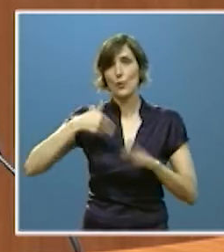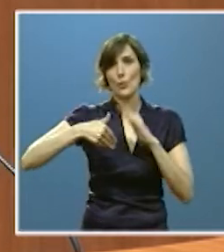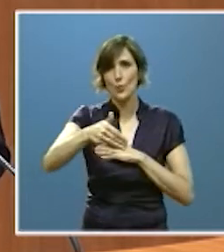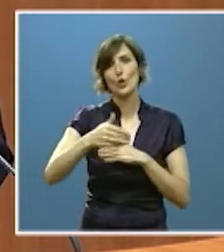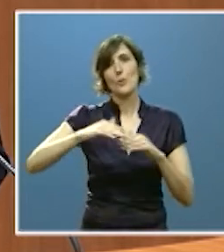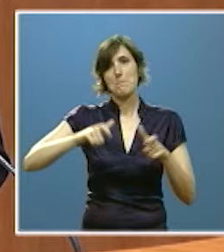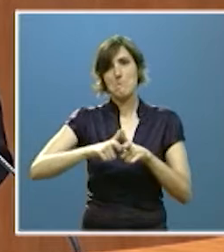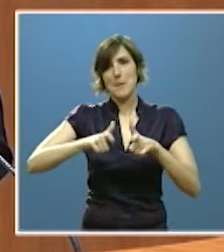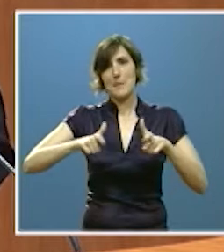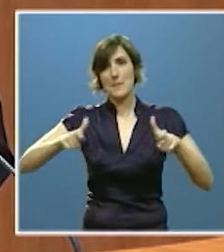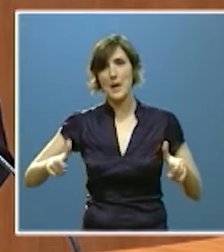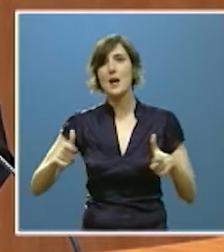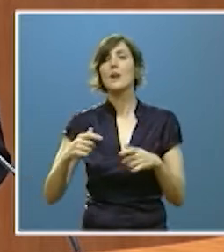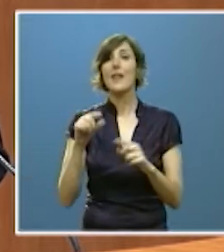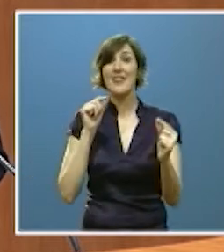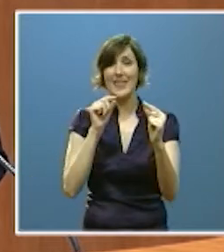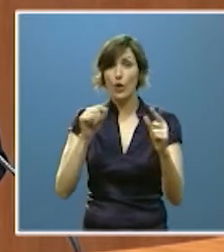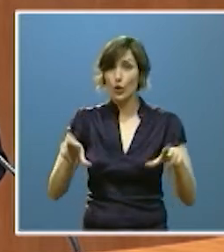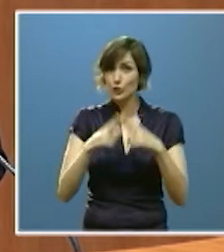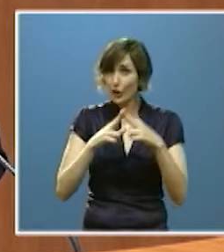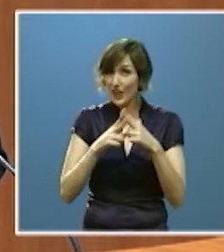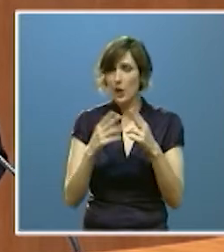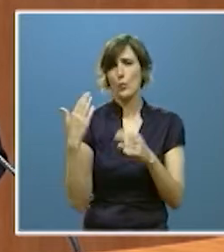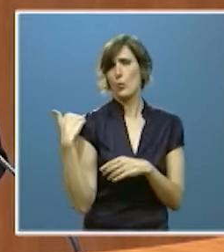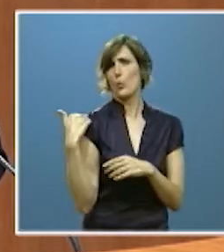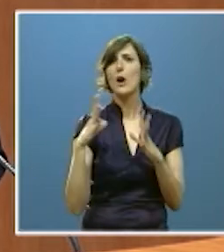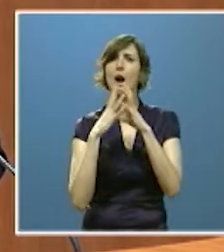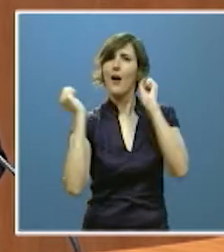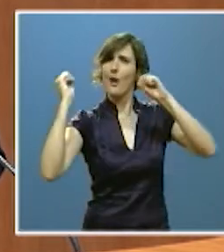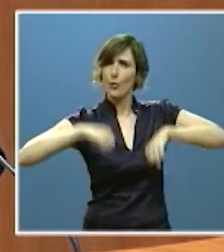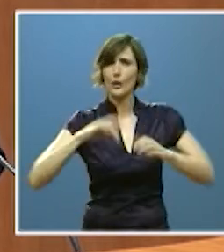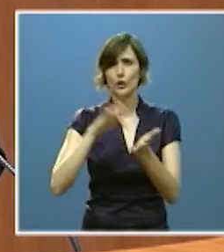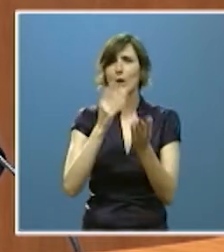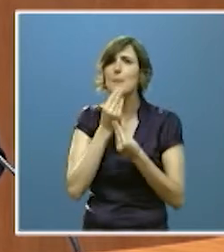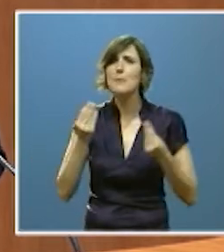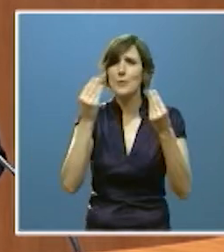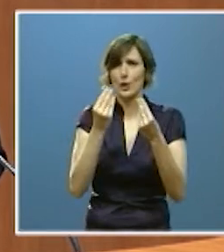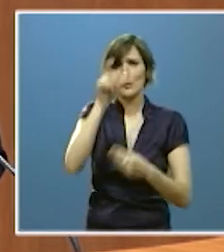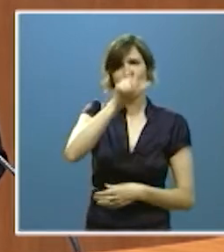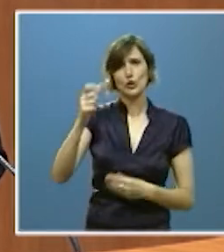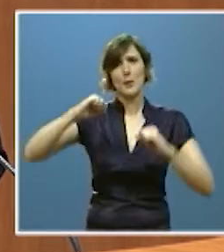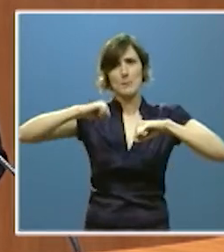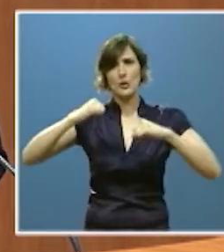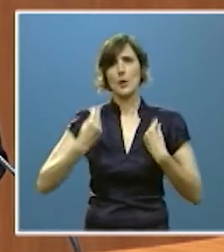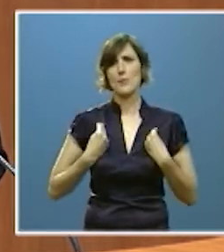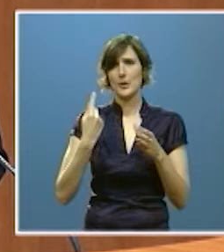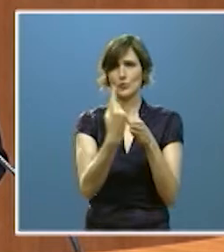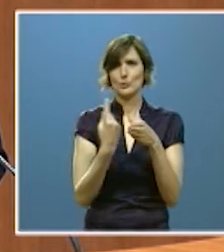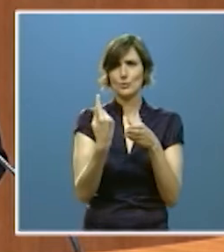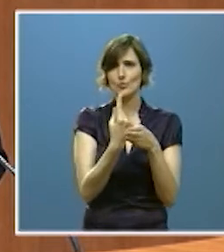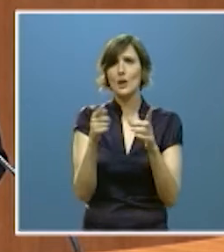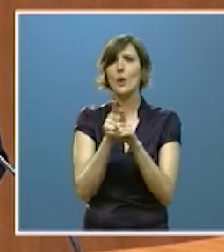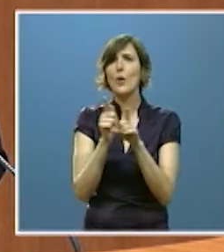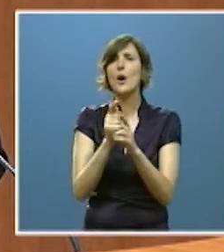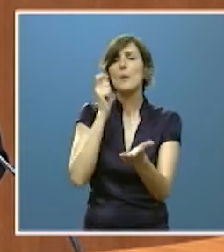los últimos los acuerdos del diálogo social han introducido mejoras para los mayores que viven solos reduciendo el copago en la